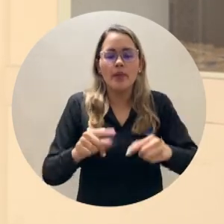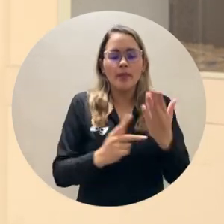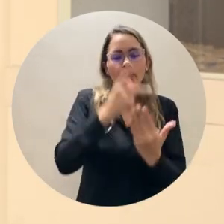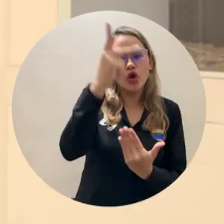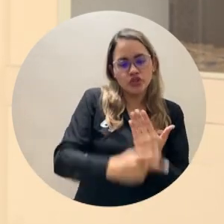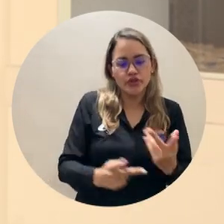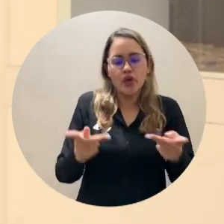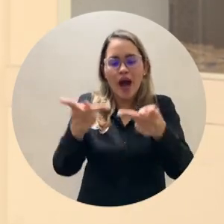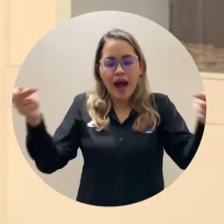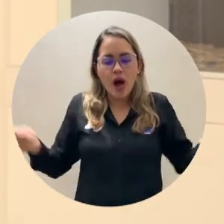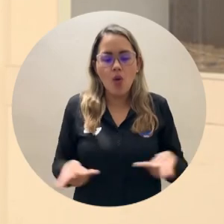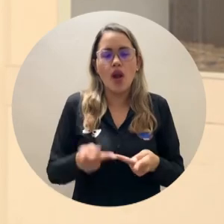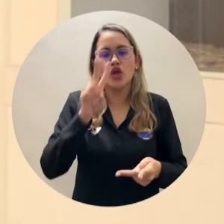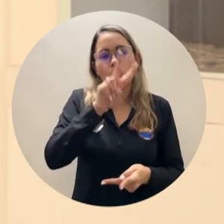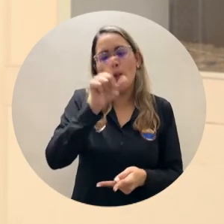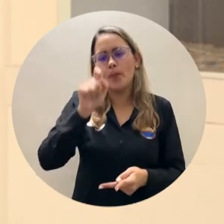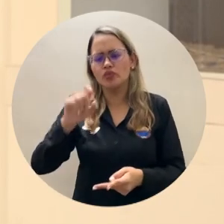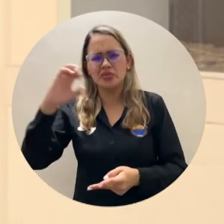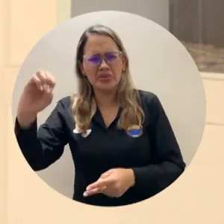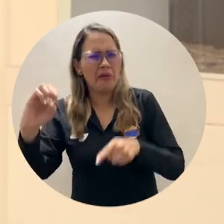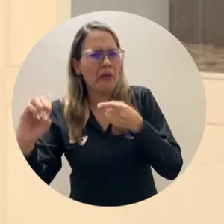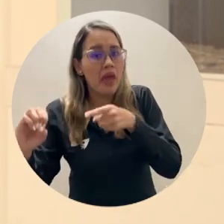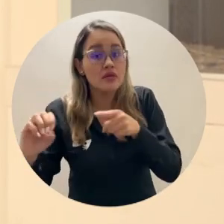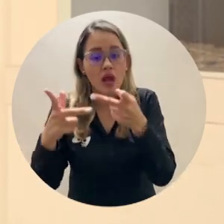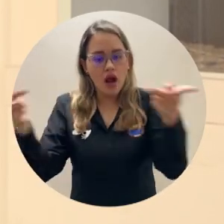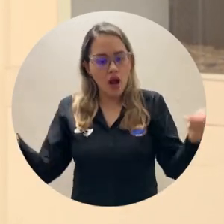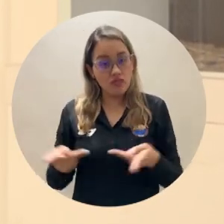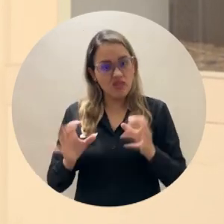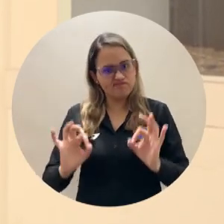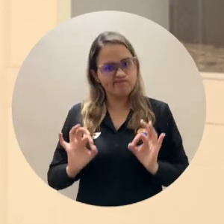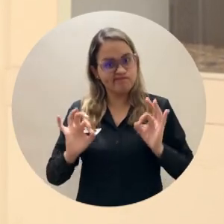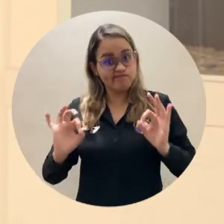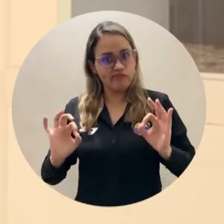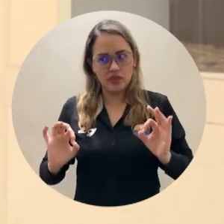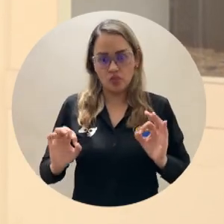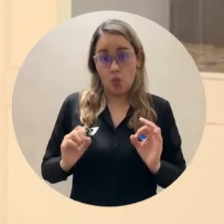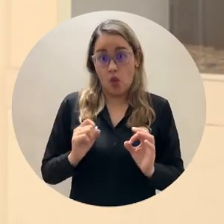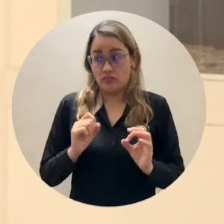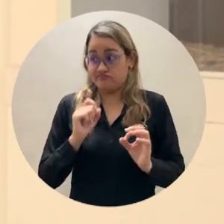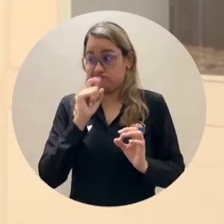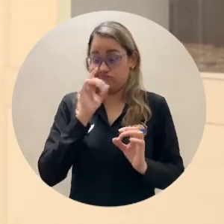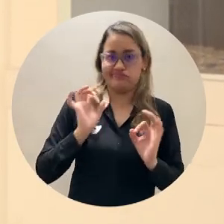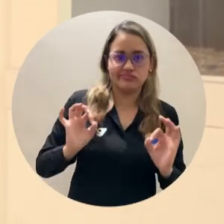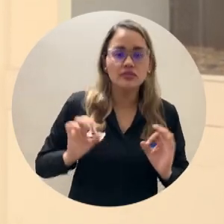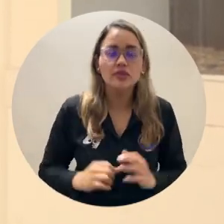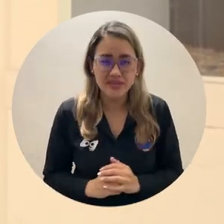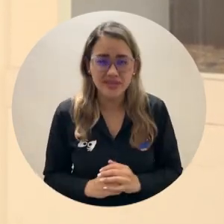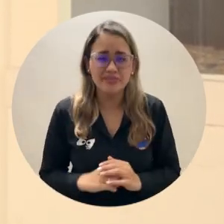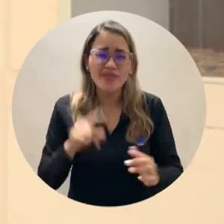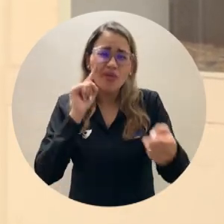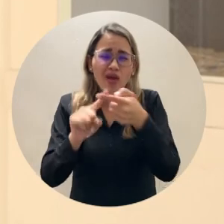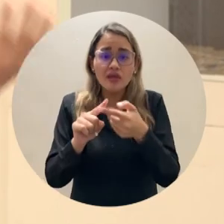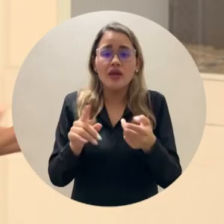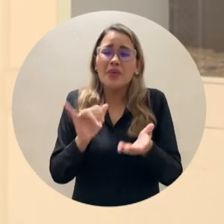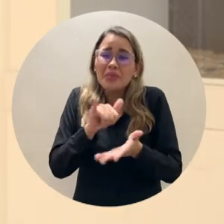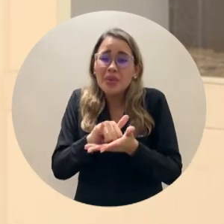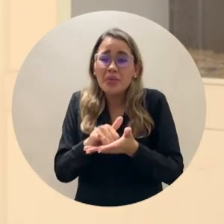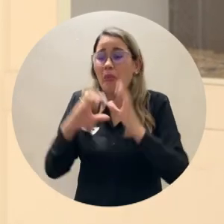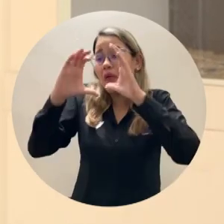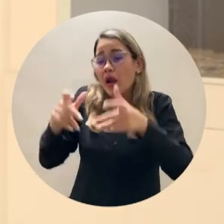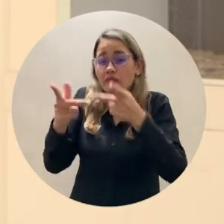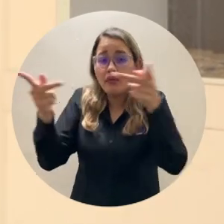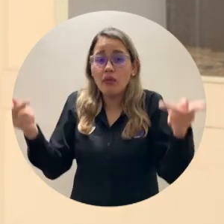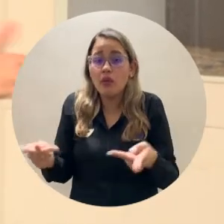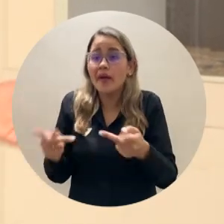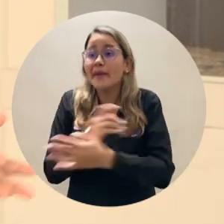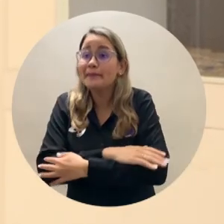abiertas 2.0 que están un poco más modernizadas y la idea es que no lleguemos solo a confinarnos como normalmente hacíamos